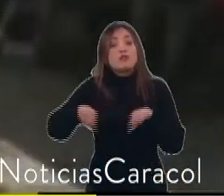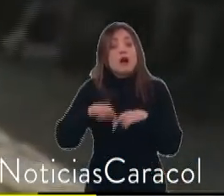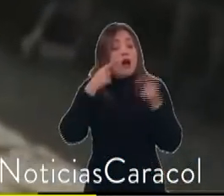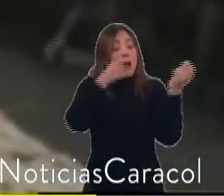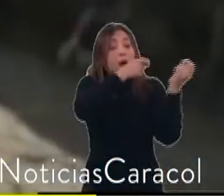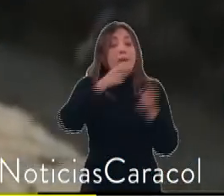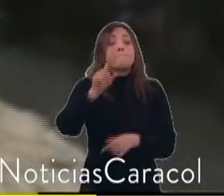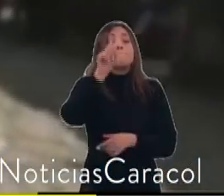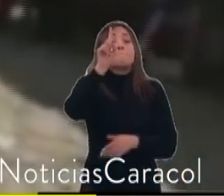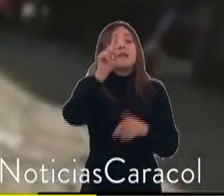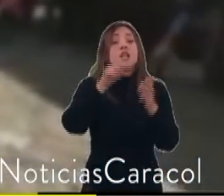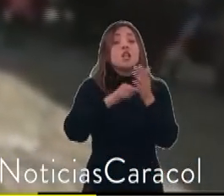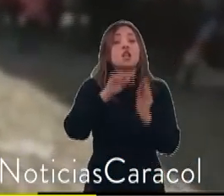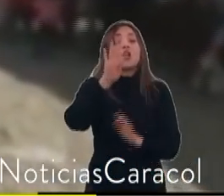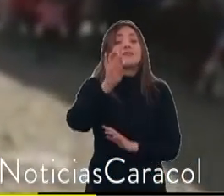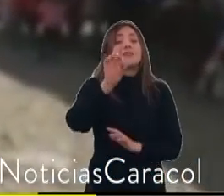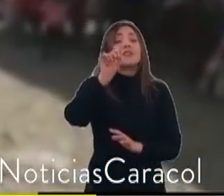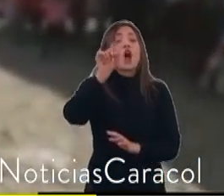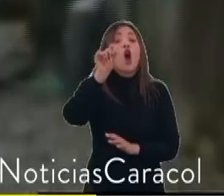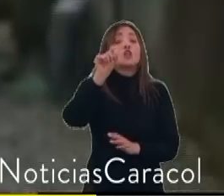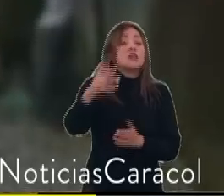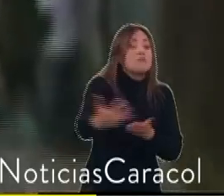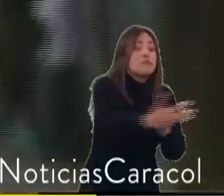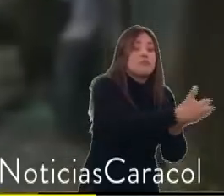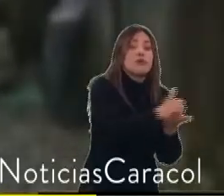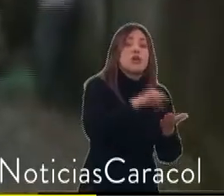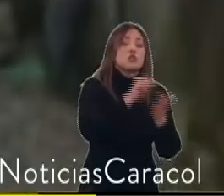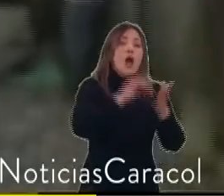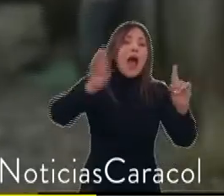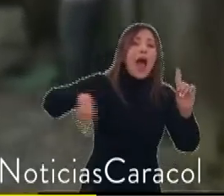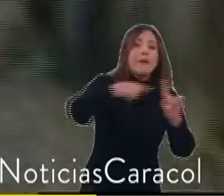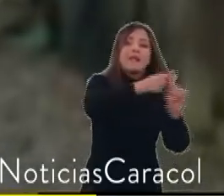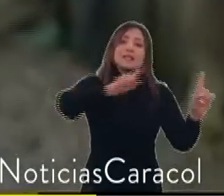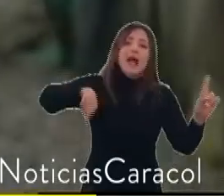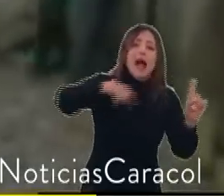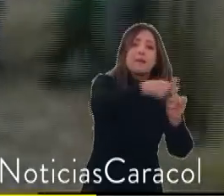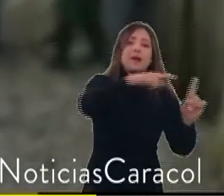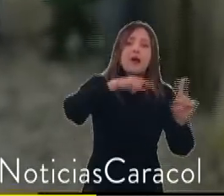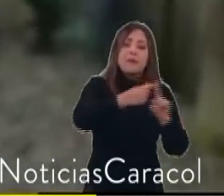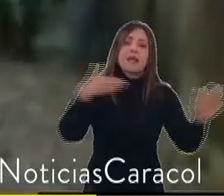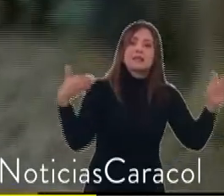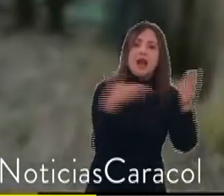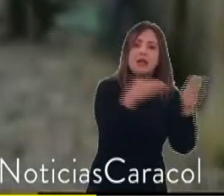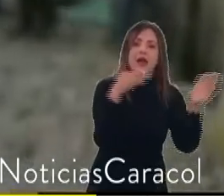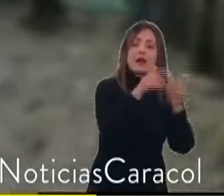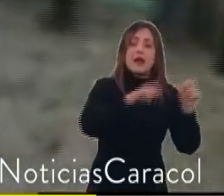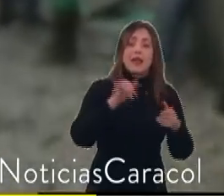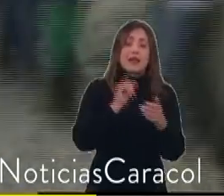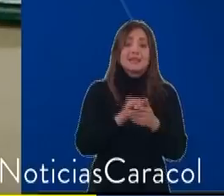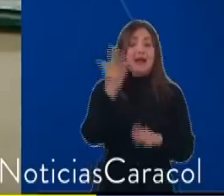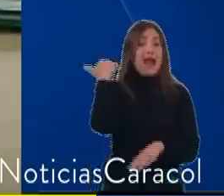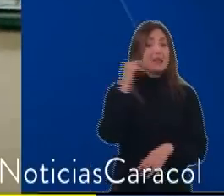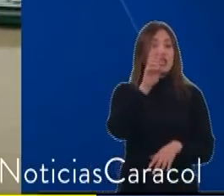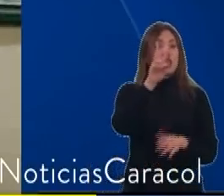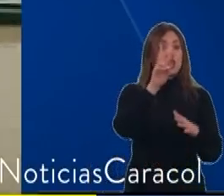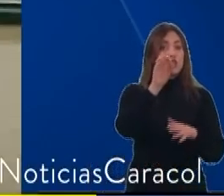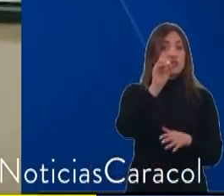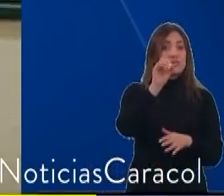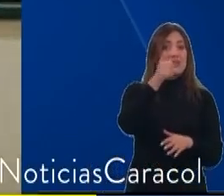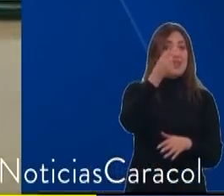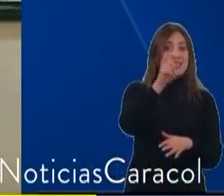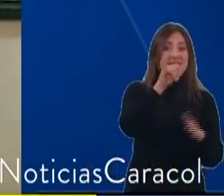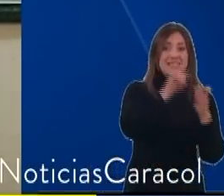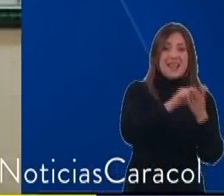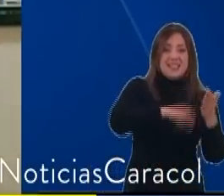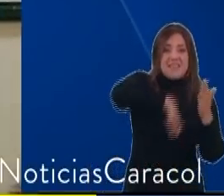.911 amenazas y ataques. Tan solo entre el periodo del 2016, cuando se firmó el Acuerdo de Paz,